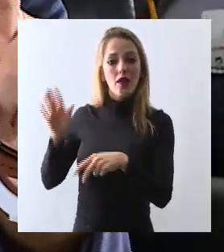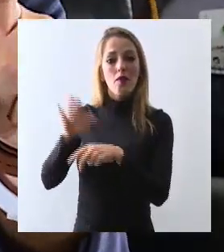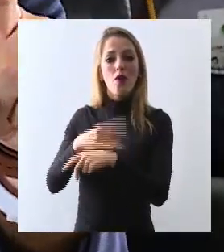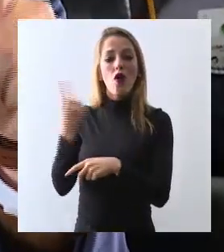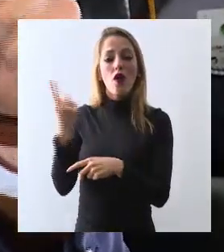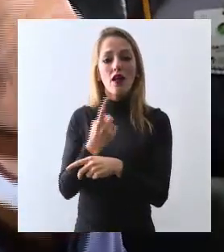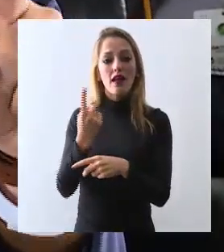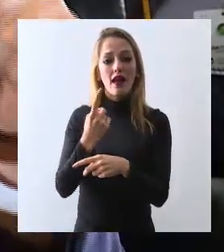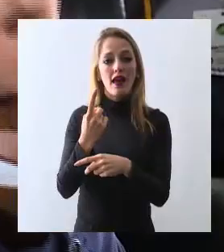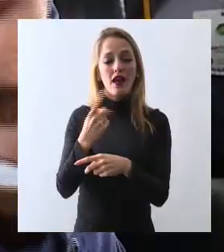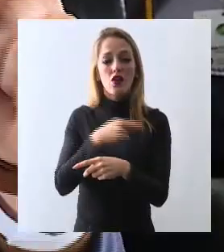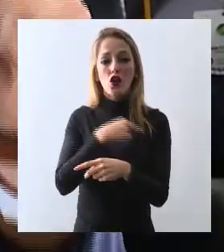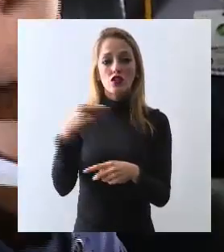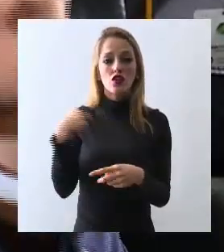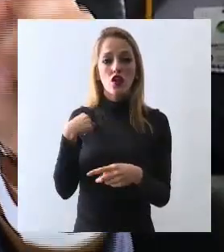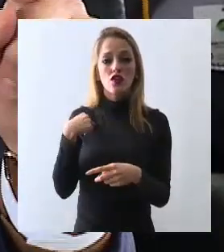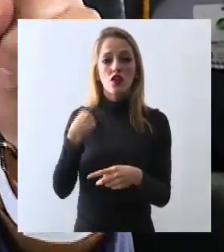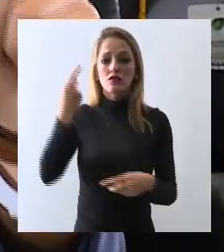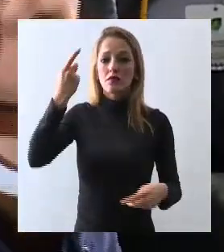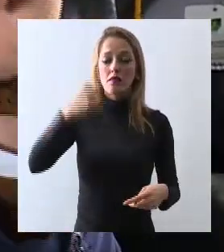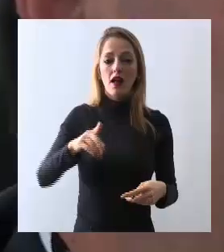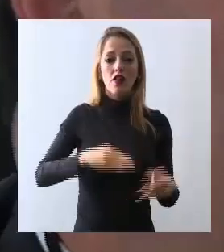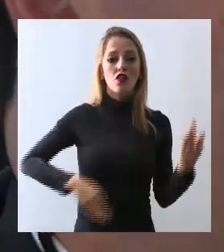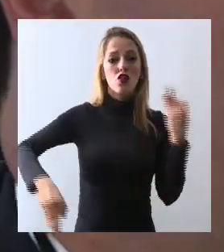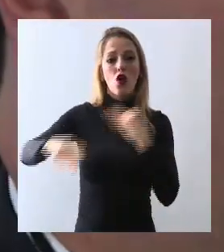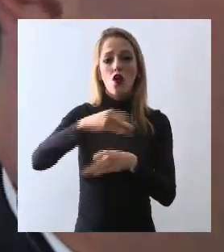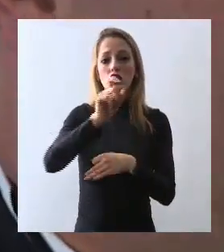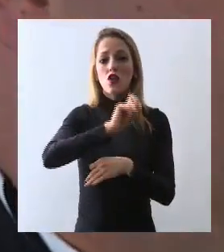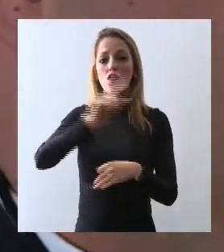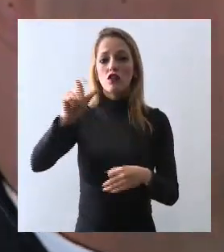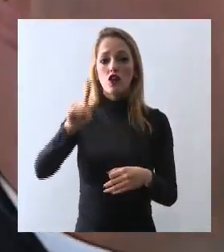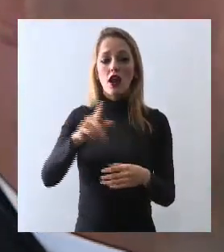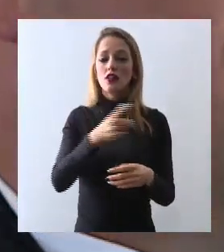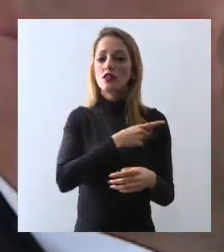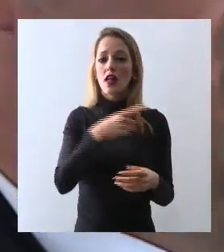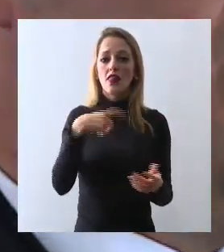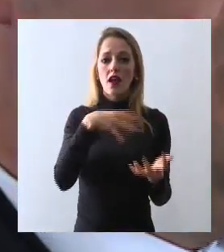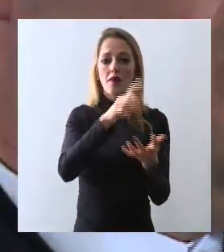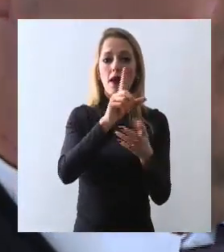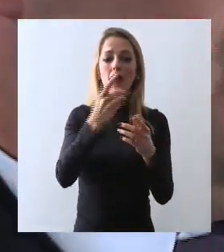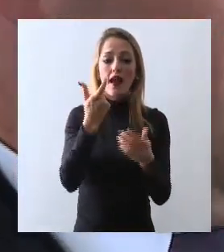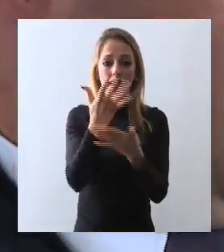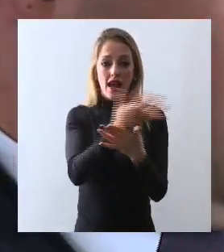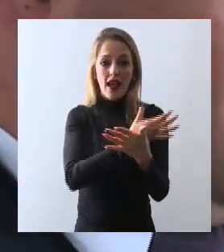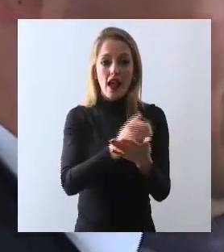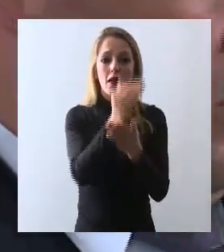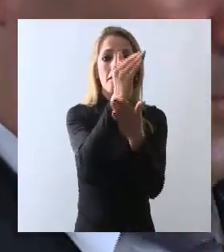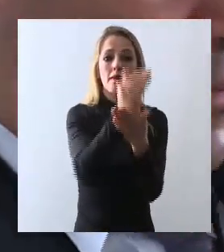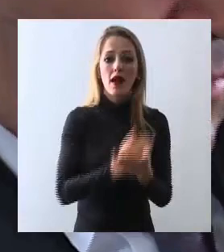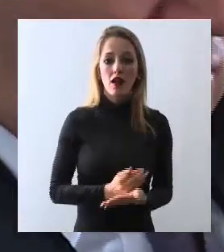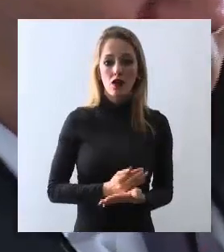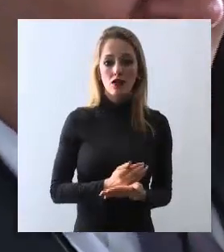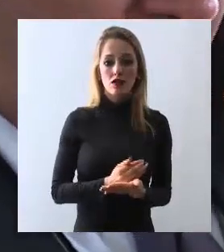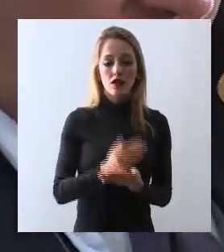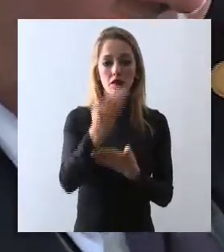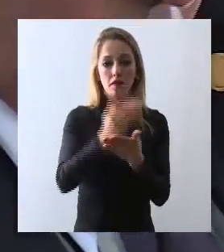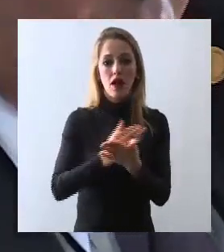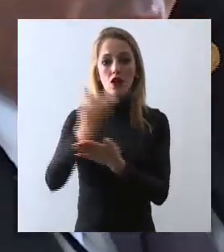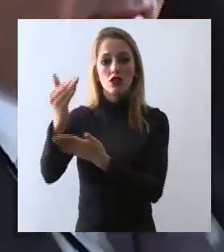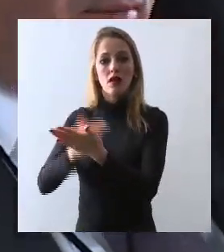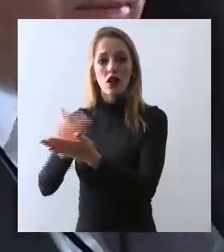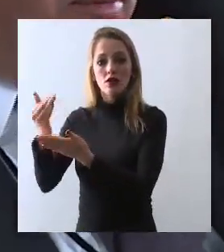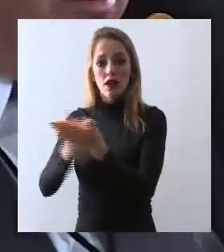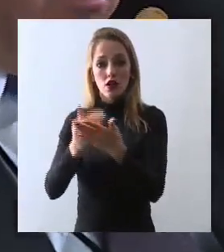salario que hicimos a todos los funcionarios, empezando por el gobernador, secretarios, directores, se hizo un